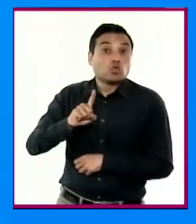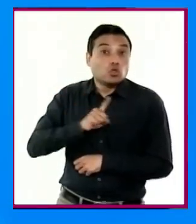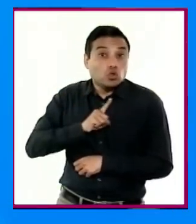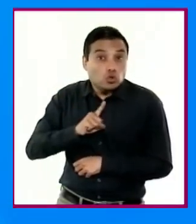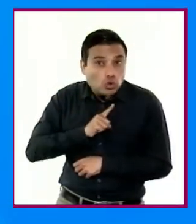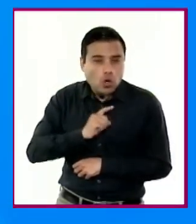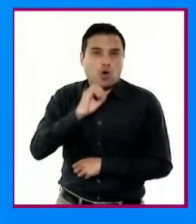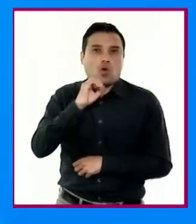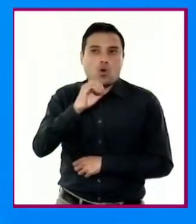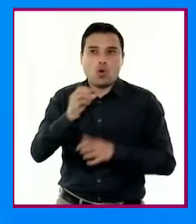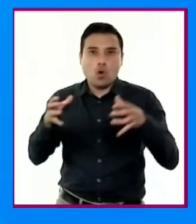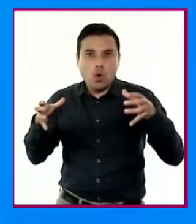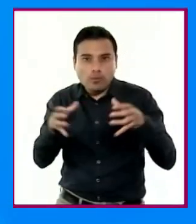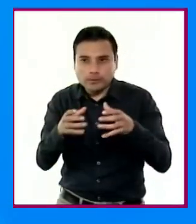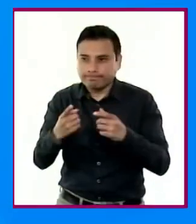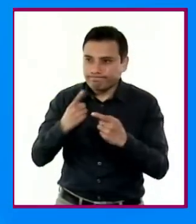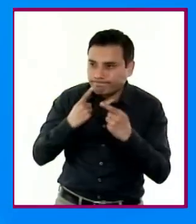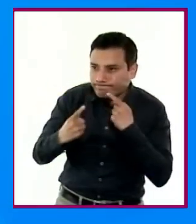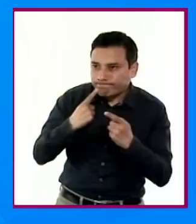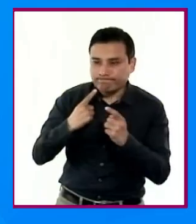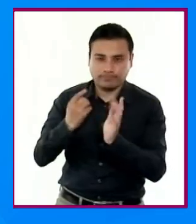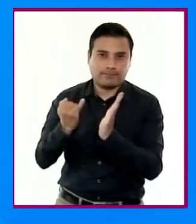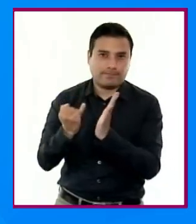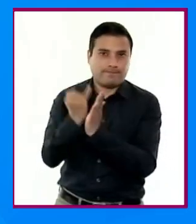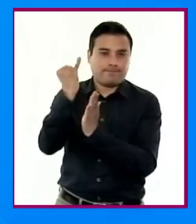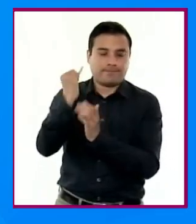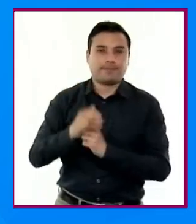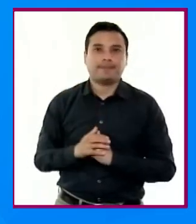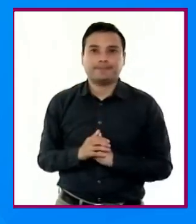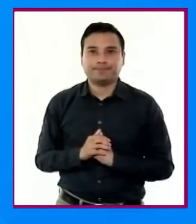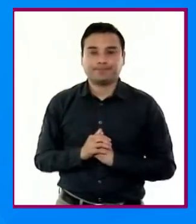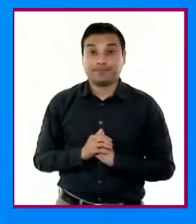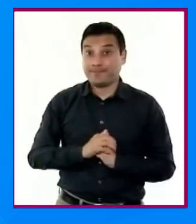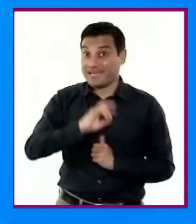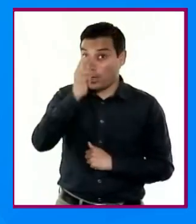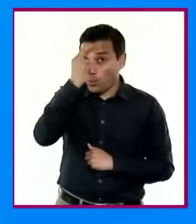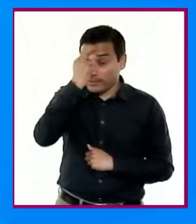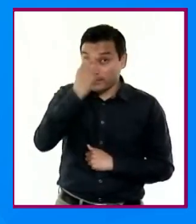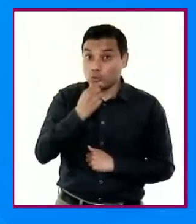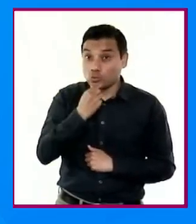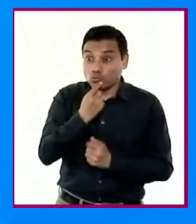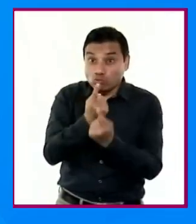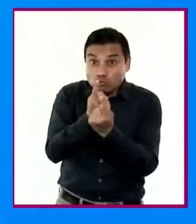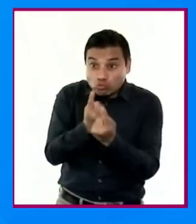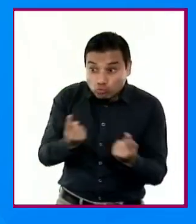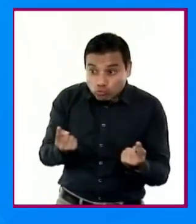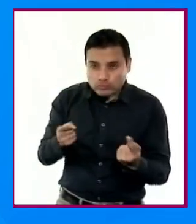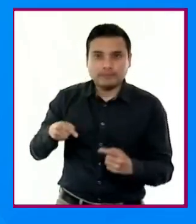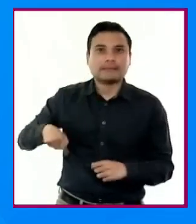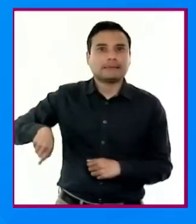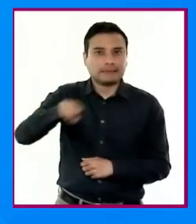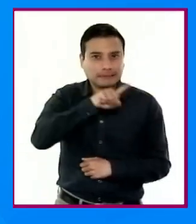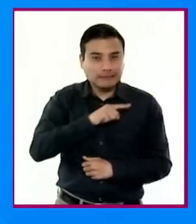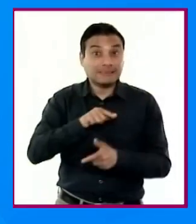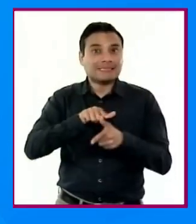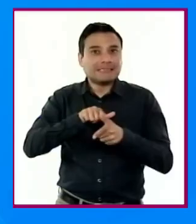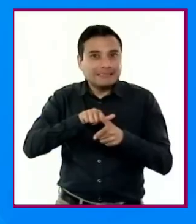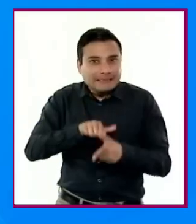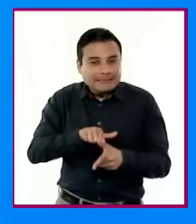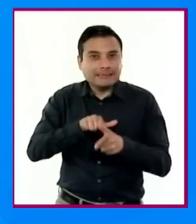Consideremos que niñas y niños continúan construyendo nociones y